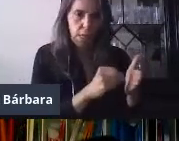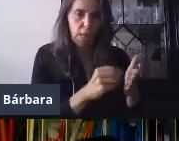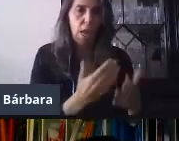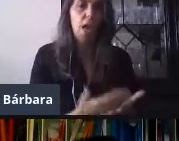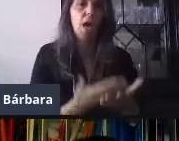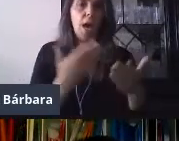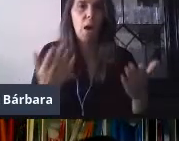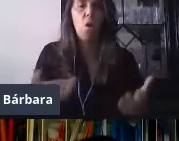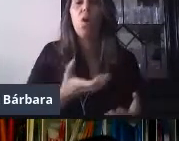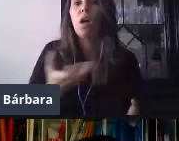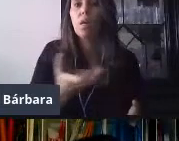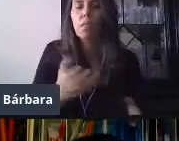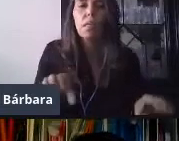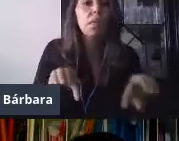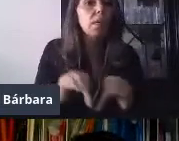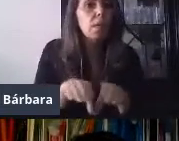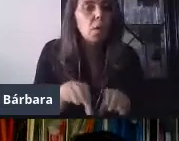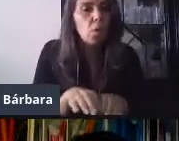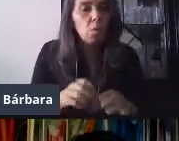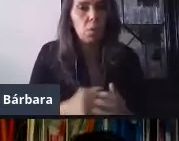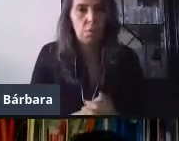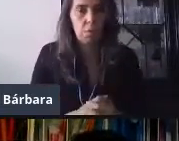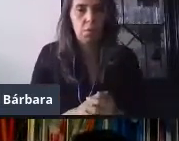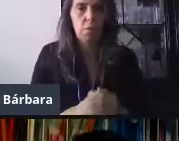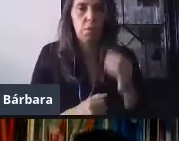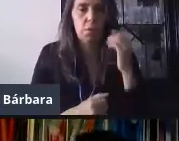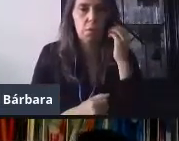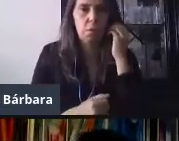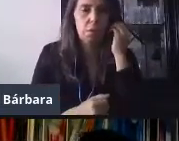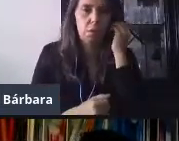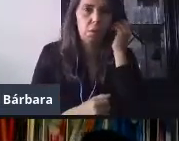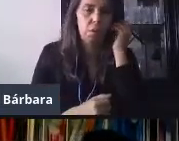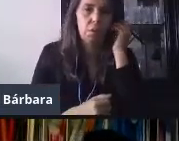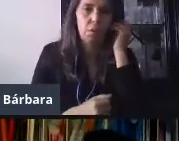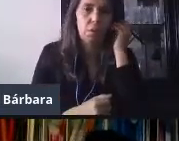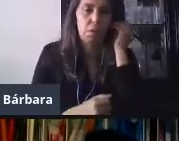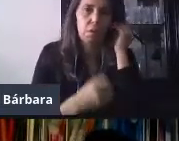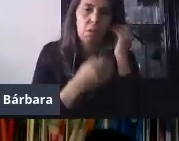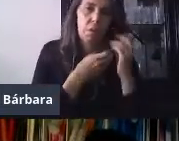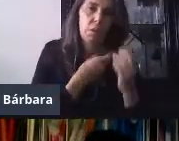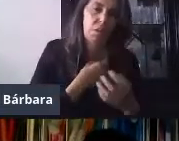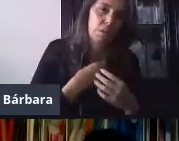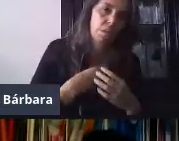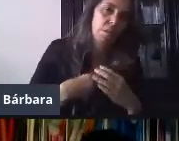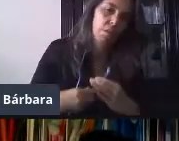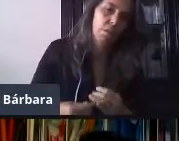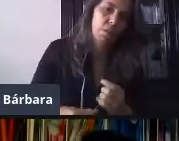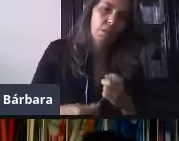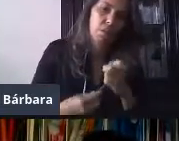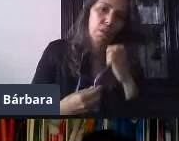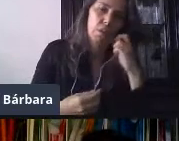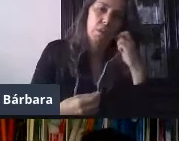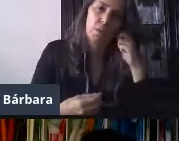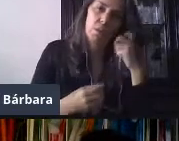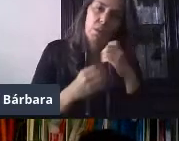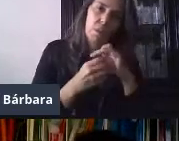formulario y les comenté al inicio que íbamos a tener este botoncito que está en la parte superior derecha, un botoncito